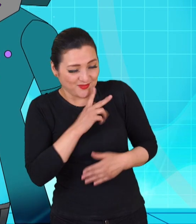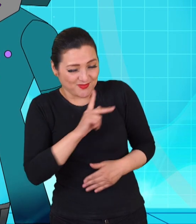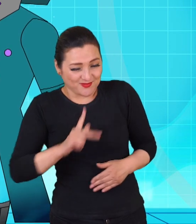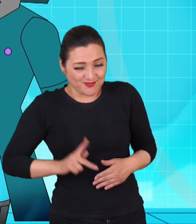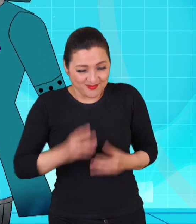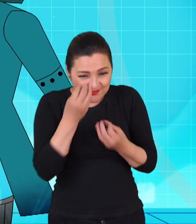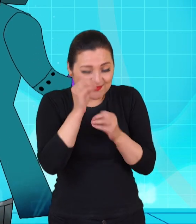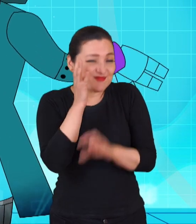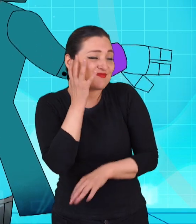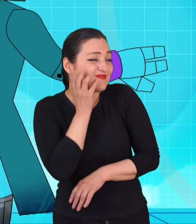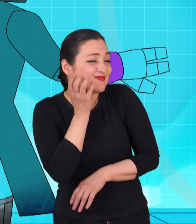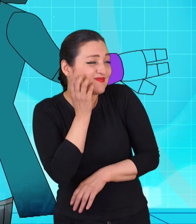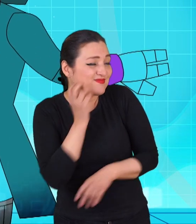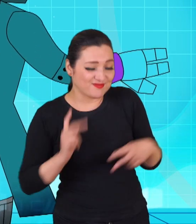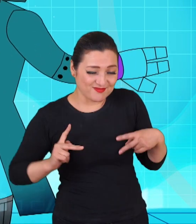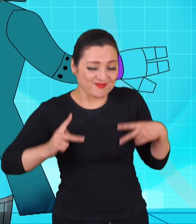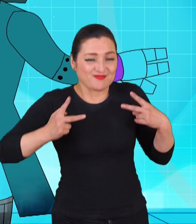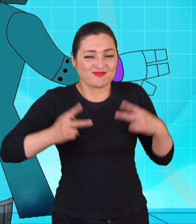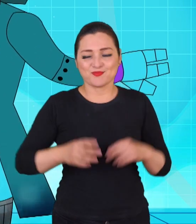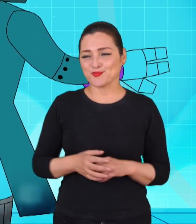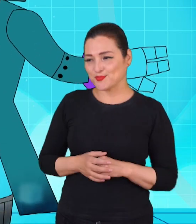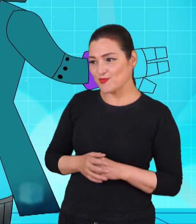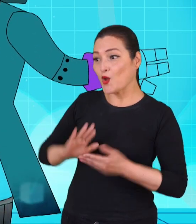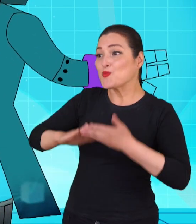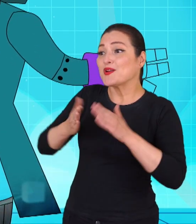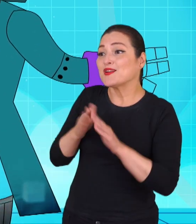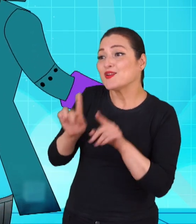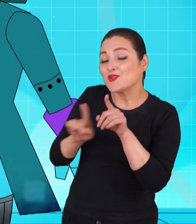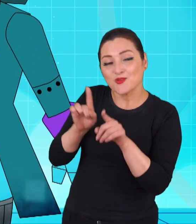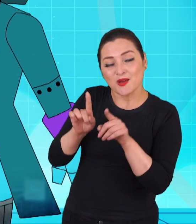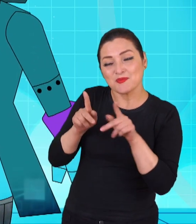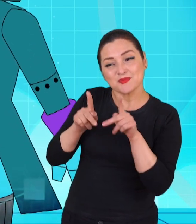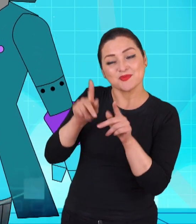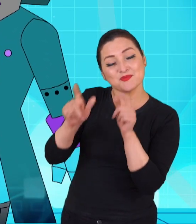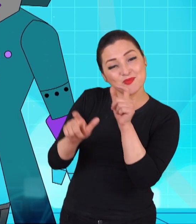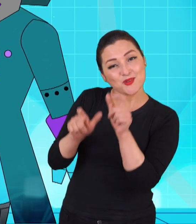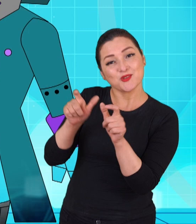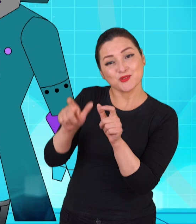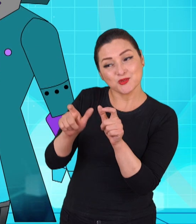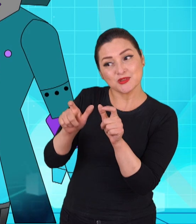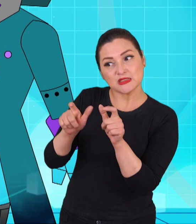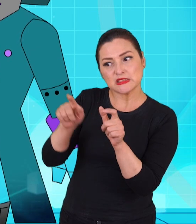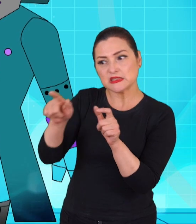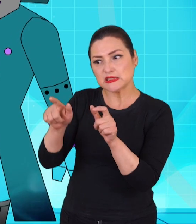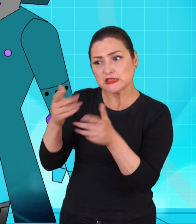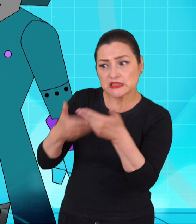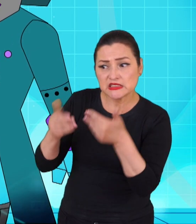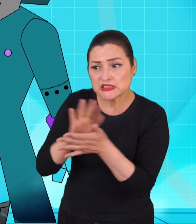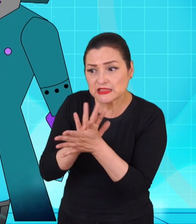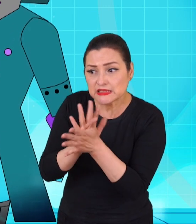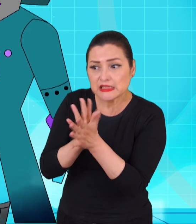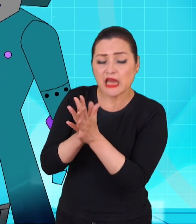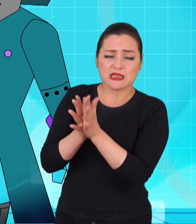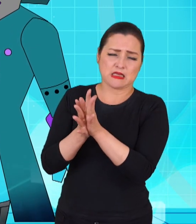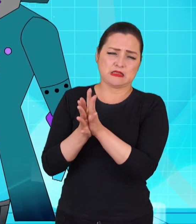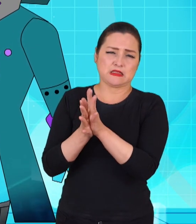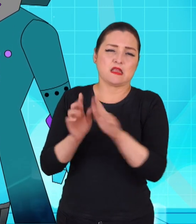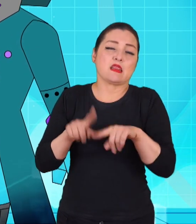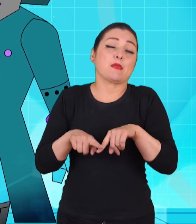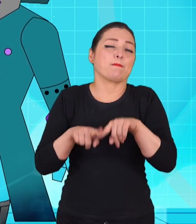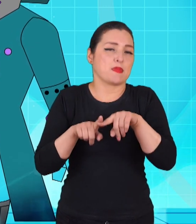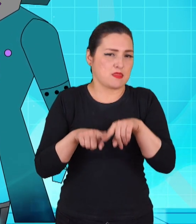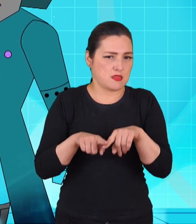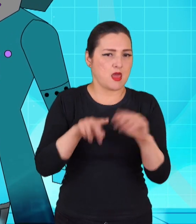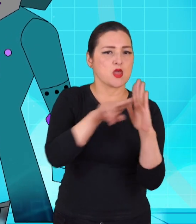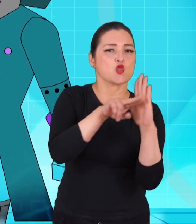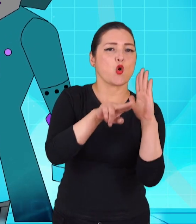vivencias. Y a veces hay comunidades que permiten que haya personas que no compartan nada. Pero depende de las